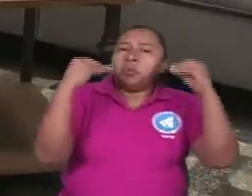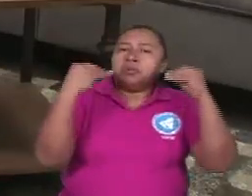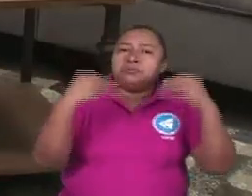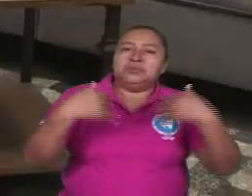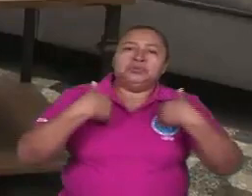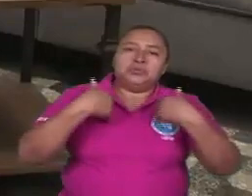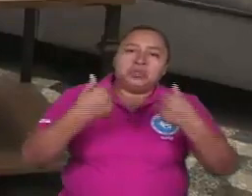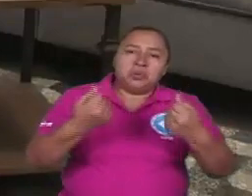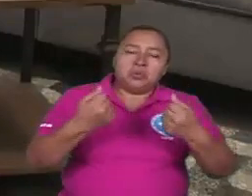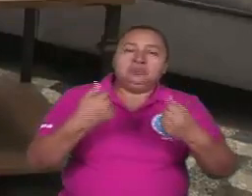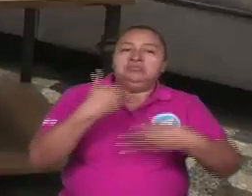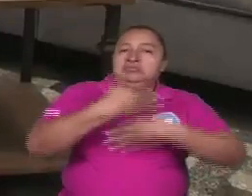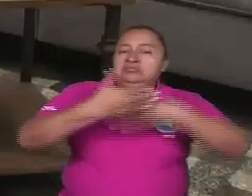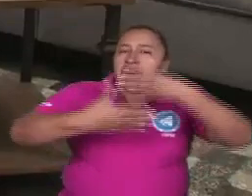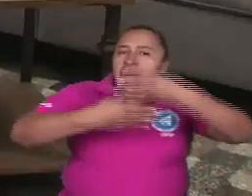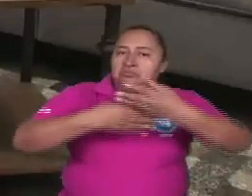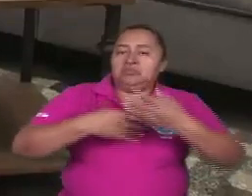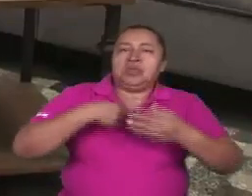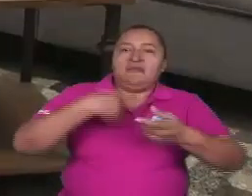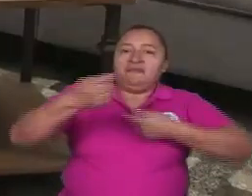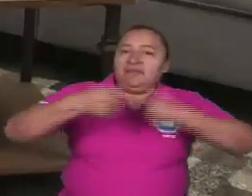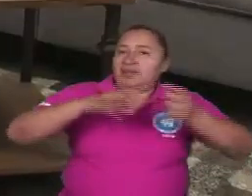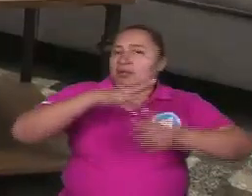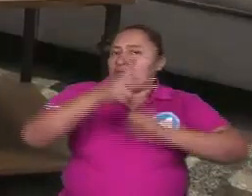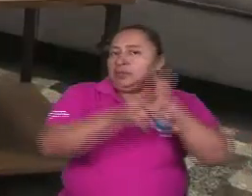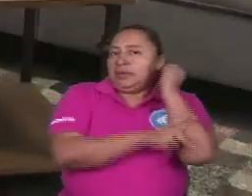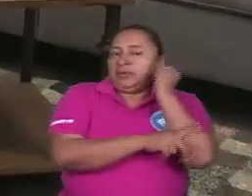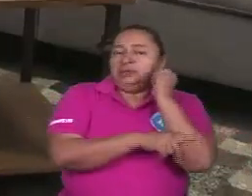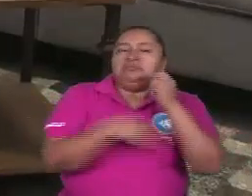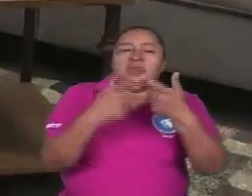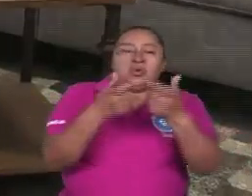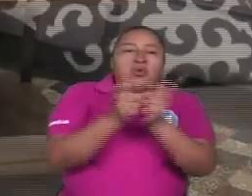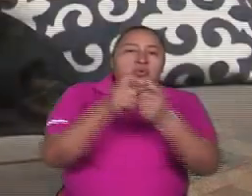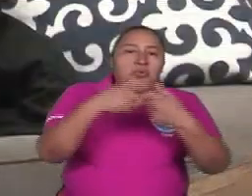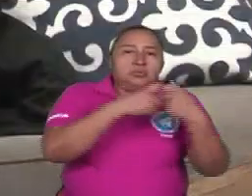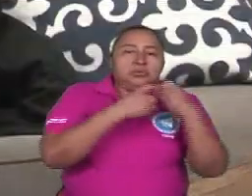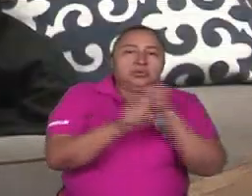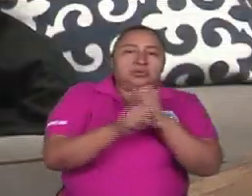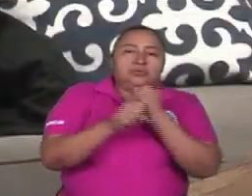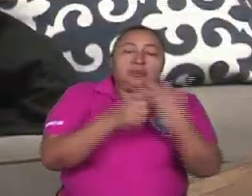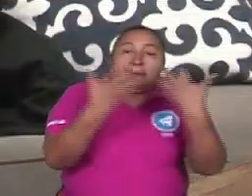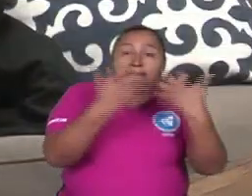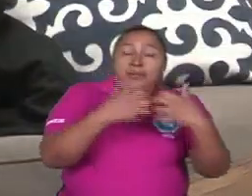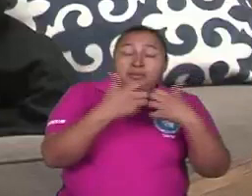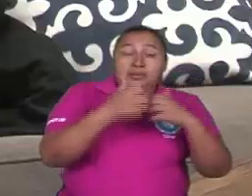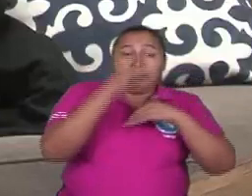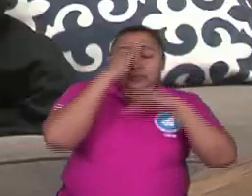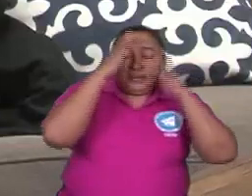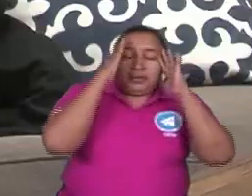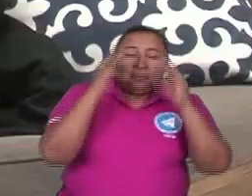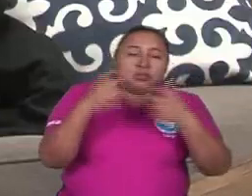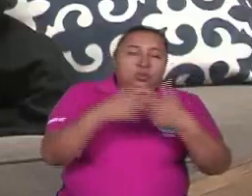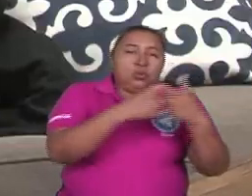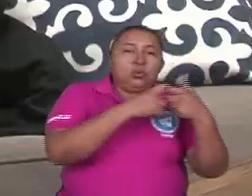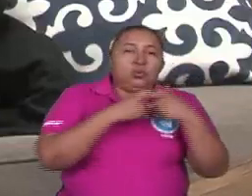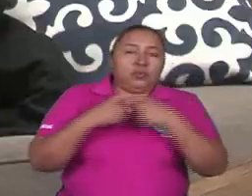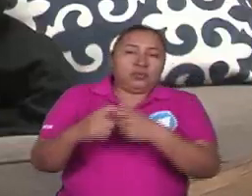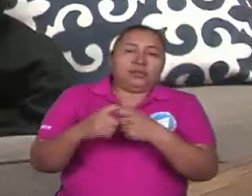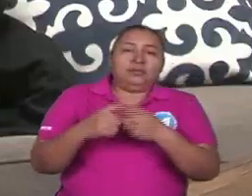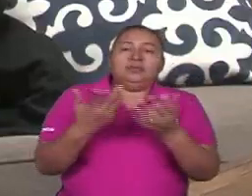salud, infraestructura, exportaciones, sector corporativo, sector empresarial, cooperativa,